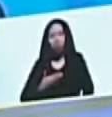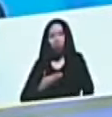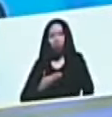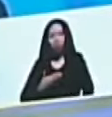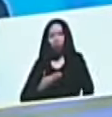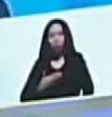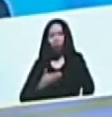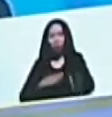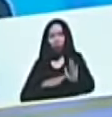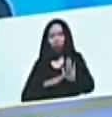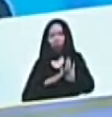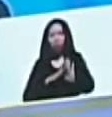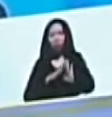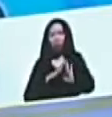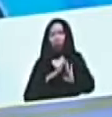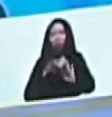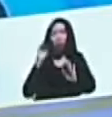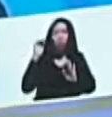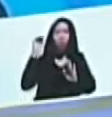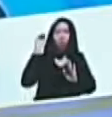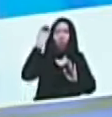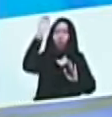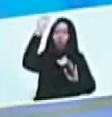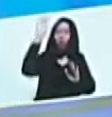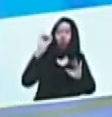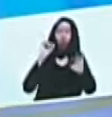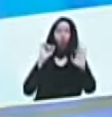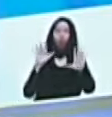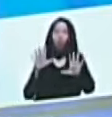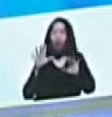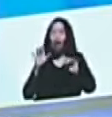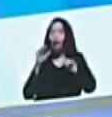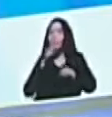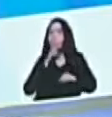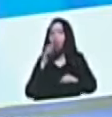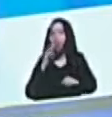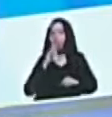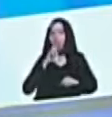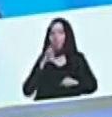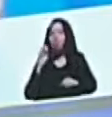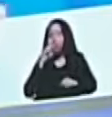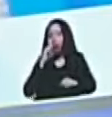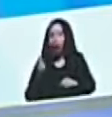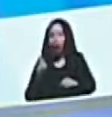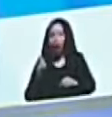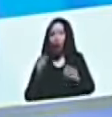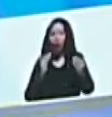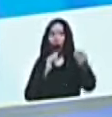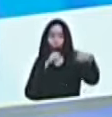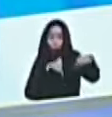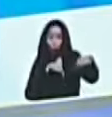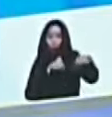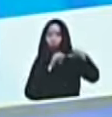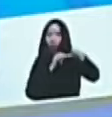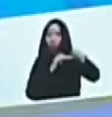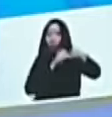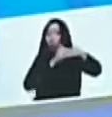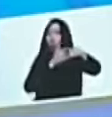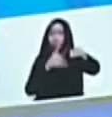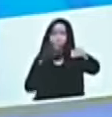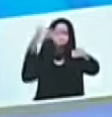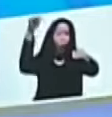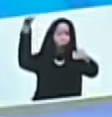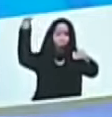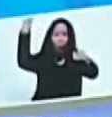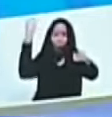10, 20, 30 años, acuerdo de paz 2050 podría ser. Cuando